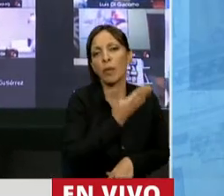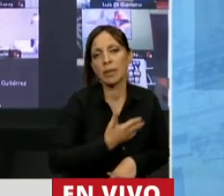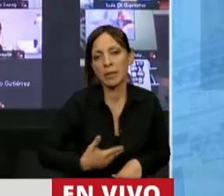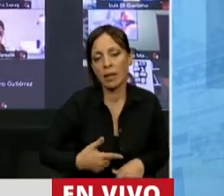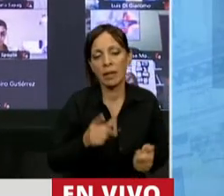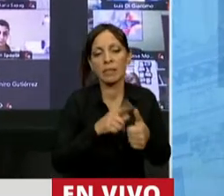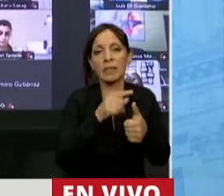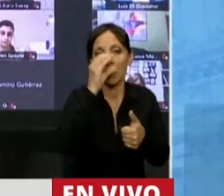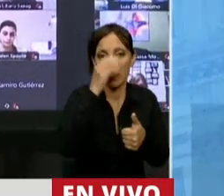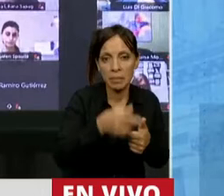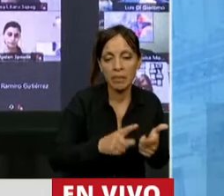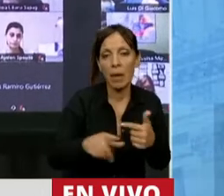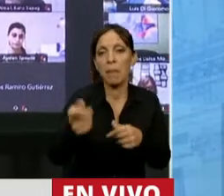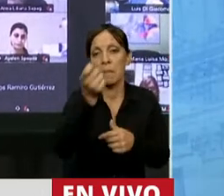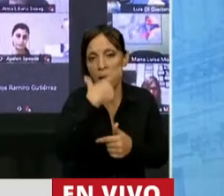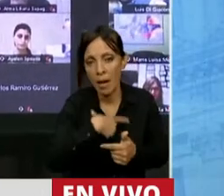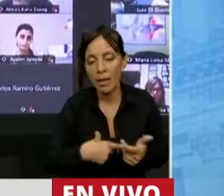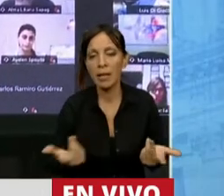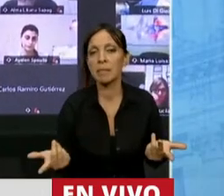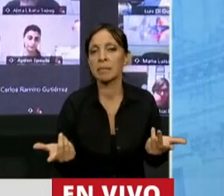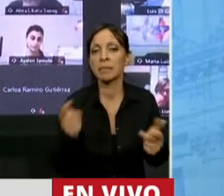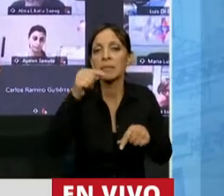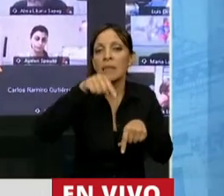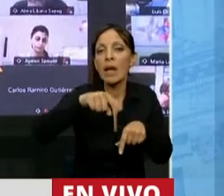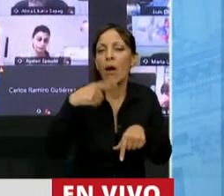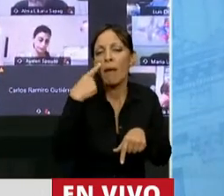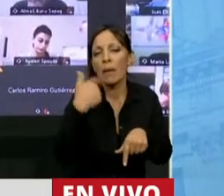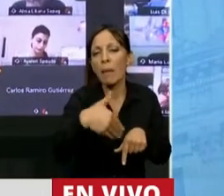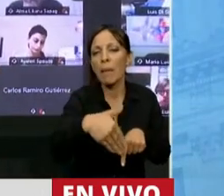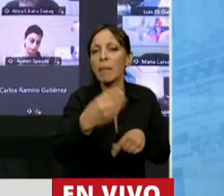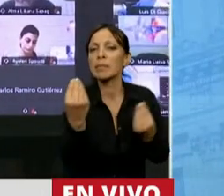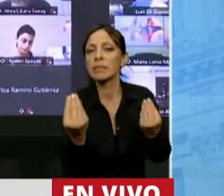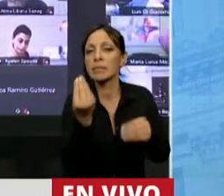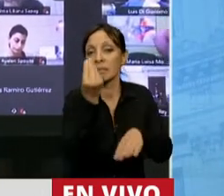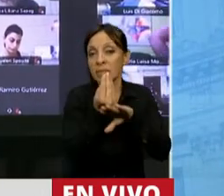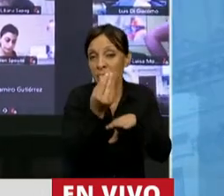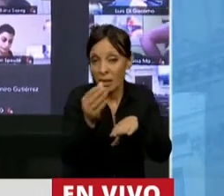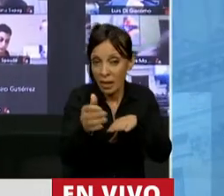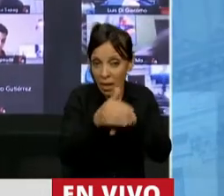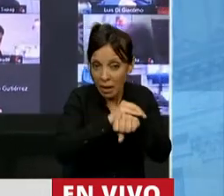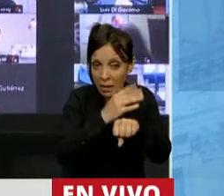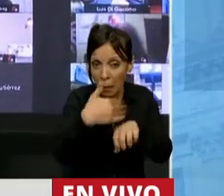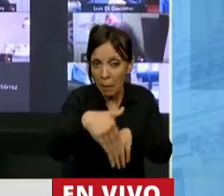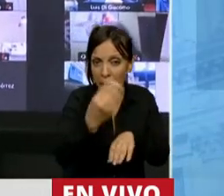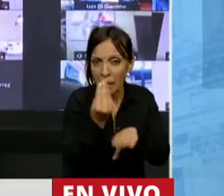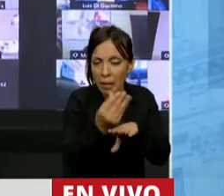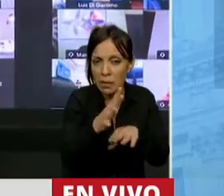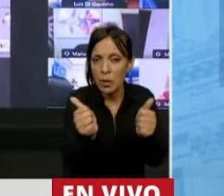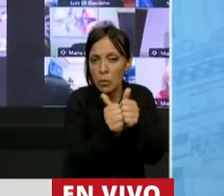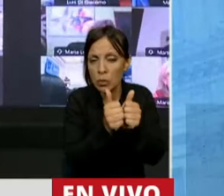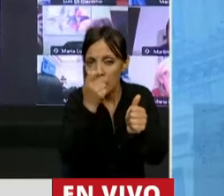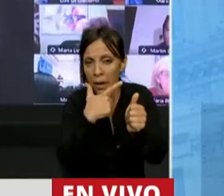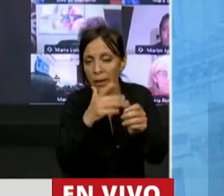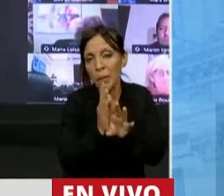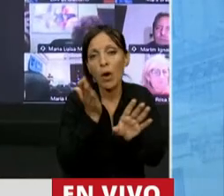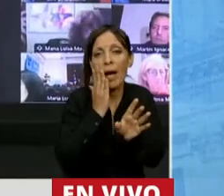Fernando de la Rúa, Mauricio Macri, y ahora la apuesta de ustedes es que Horacio Rodríguez Larreta sea el candidato de Macri con otra cara.